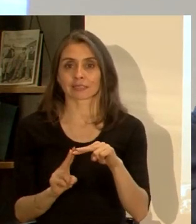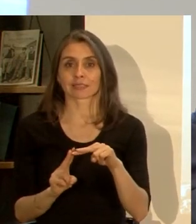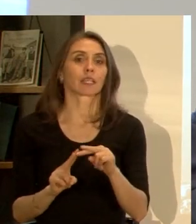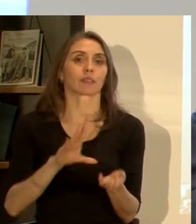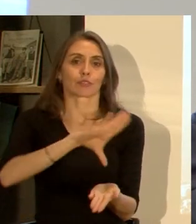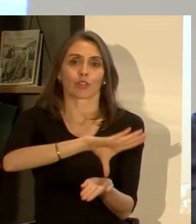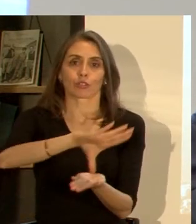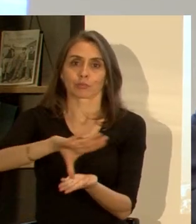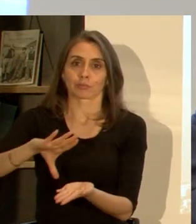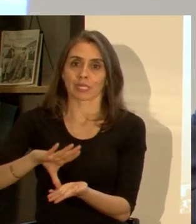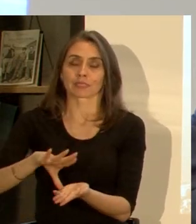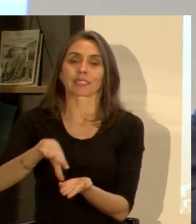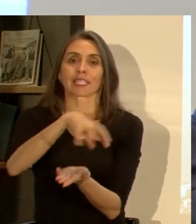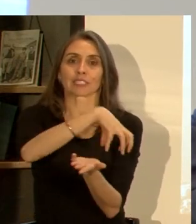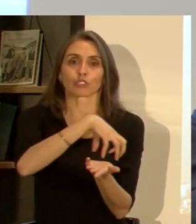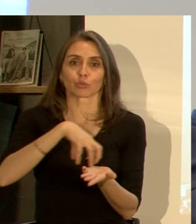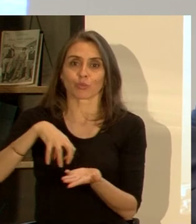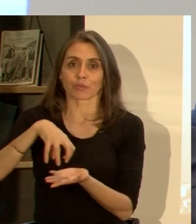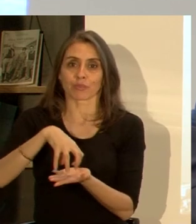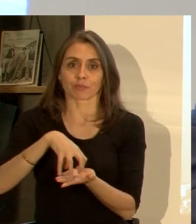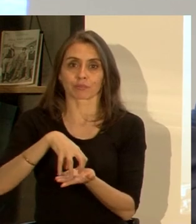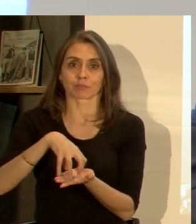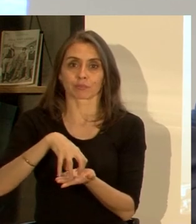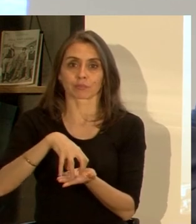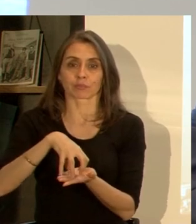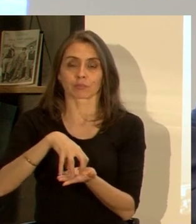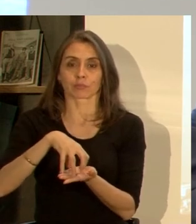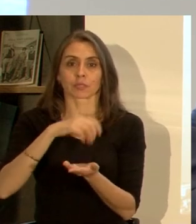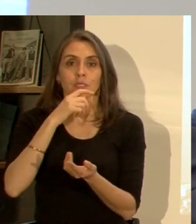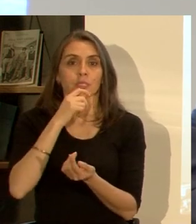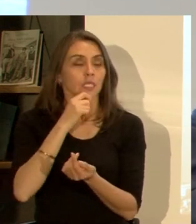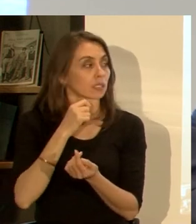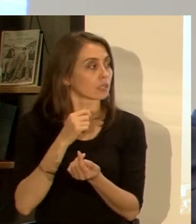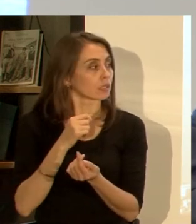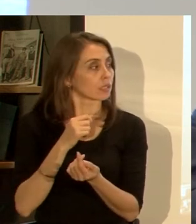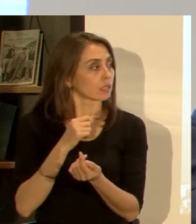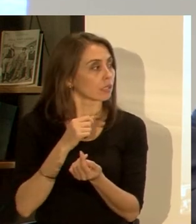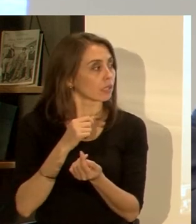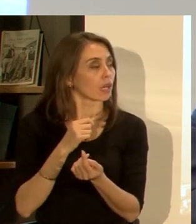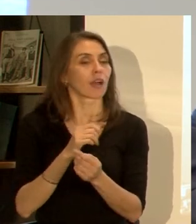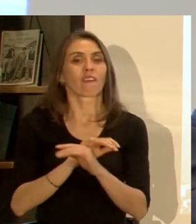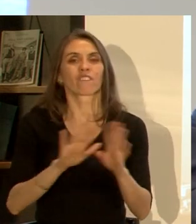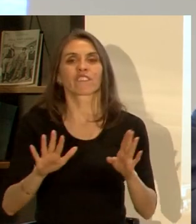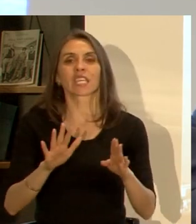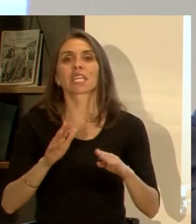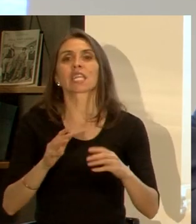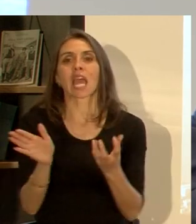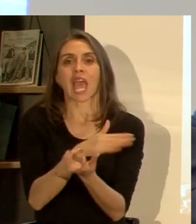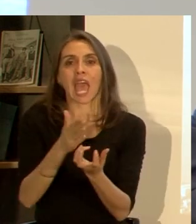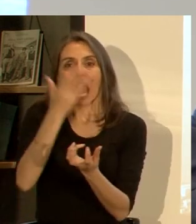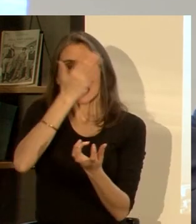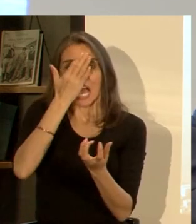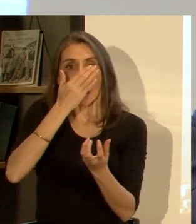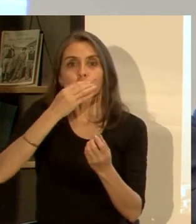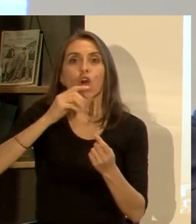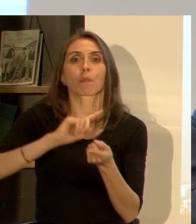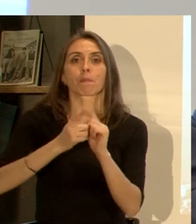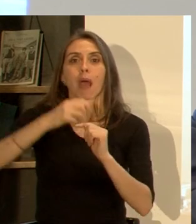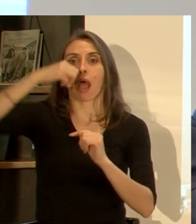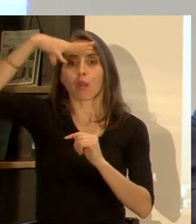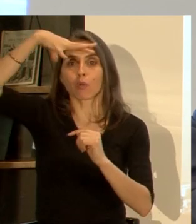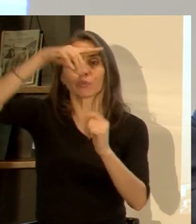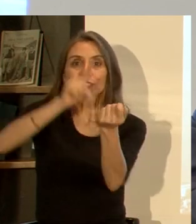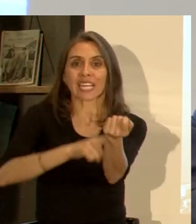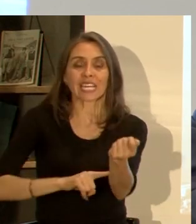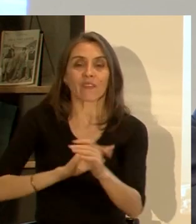los países sino las ciudades es desfosilizar la energía descarbonizar la energía eso se puede